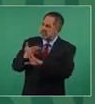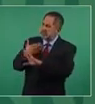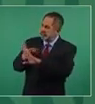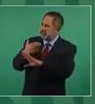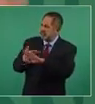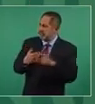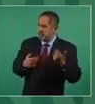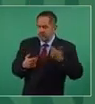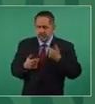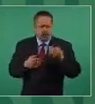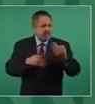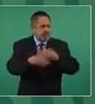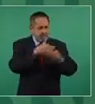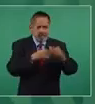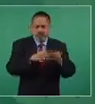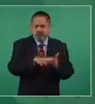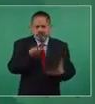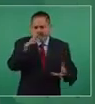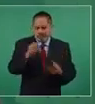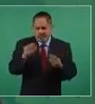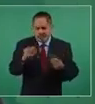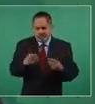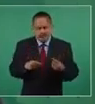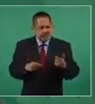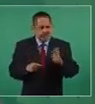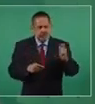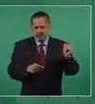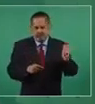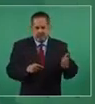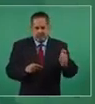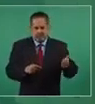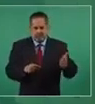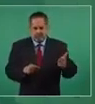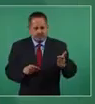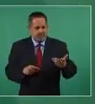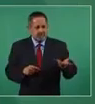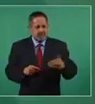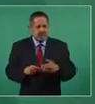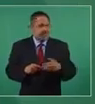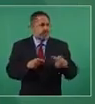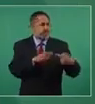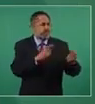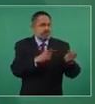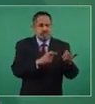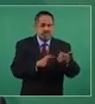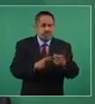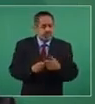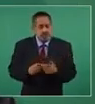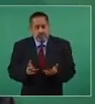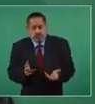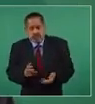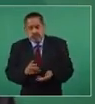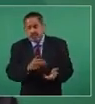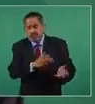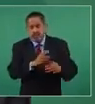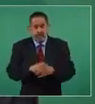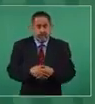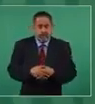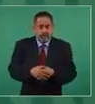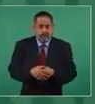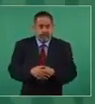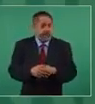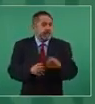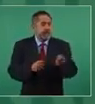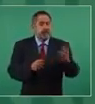Muchos, no generalizo, pero muchos reciben dinero de nuestros adversarios, bueno, reciben